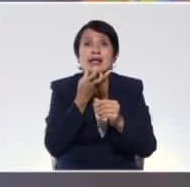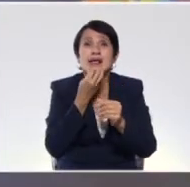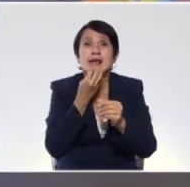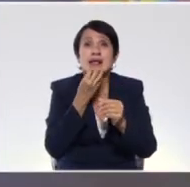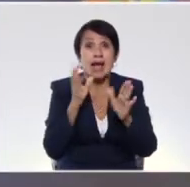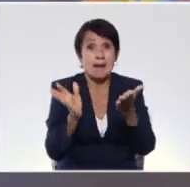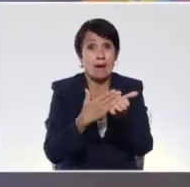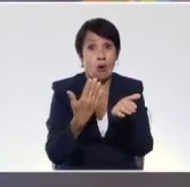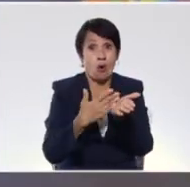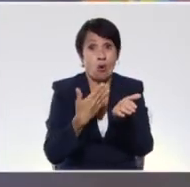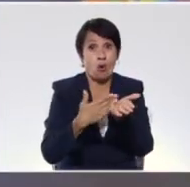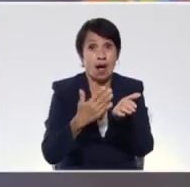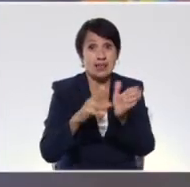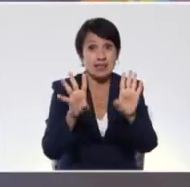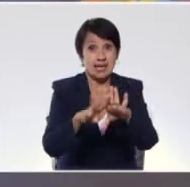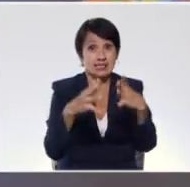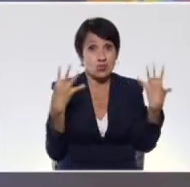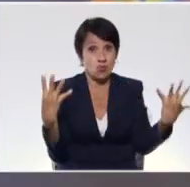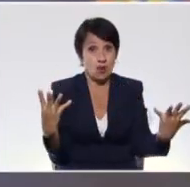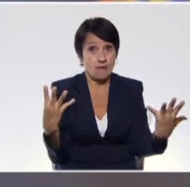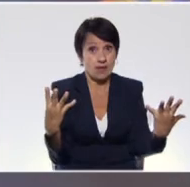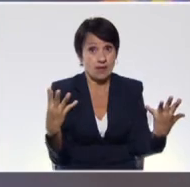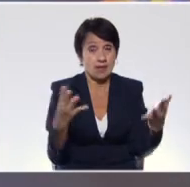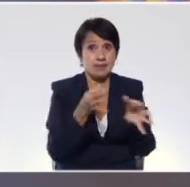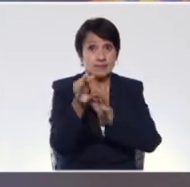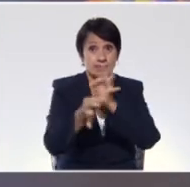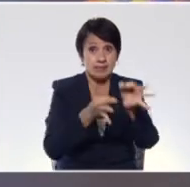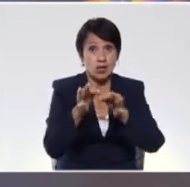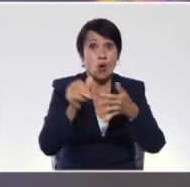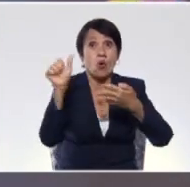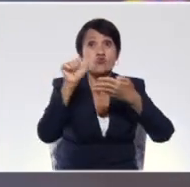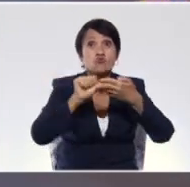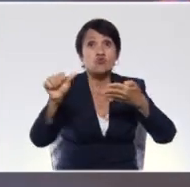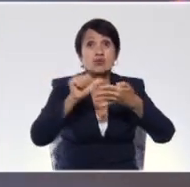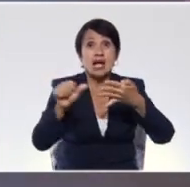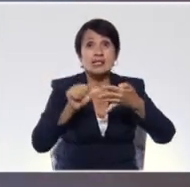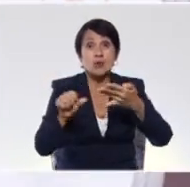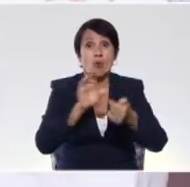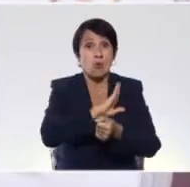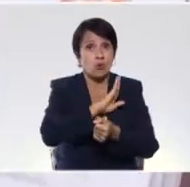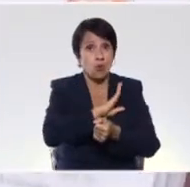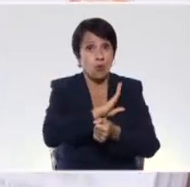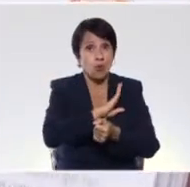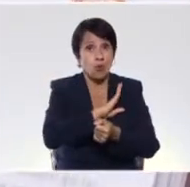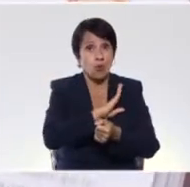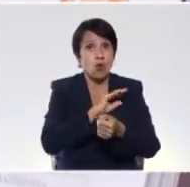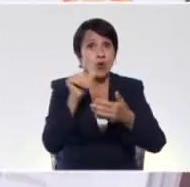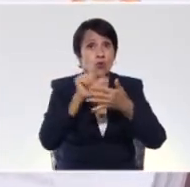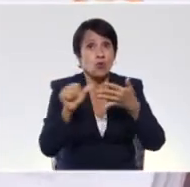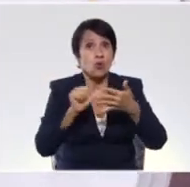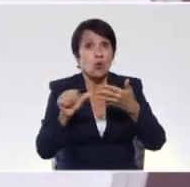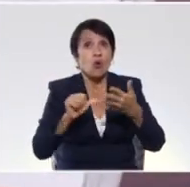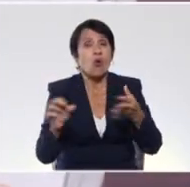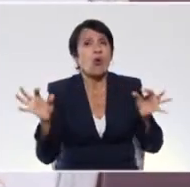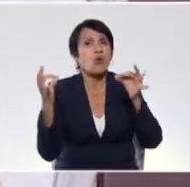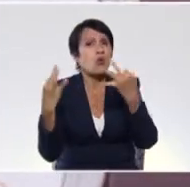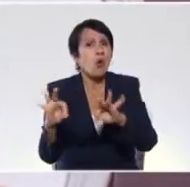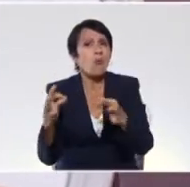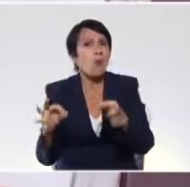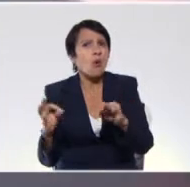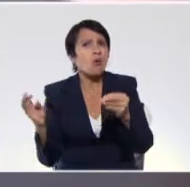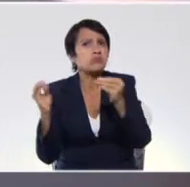19 que nos habla sobre los sustantivos propios y sustantivos comunes, ok.